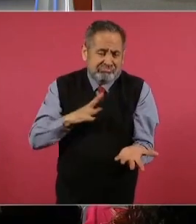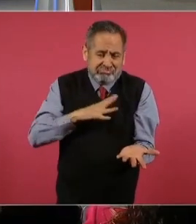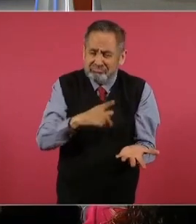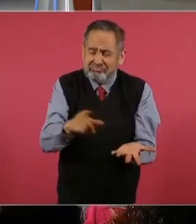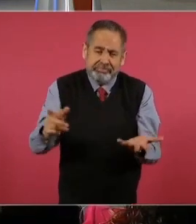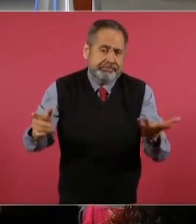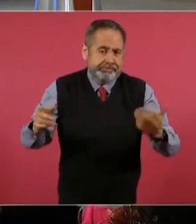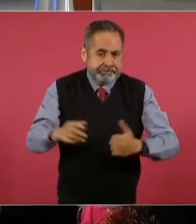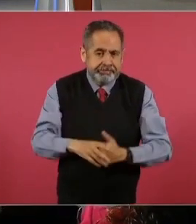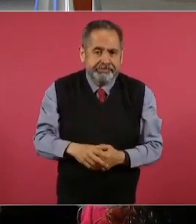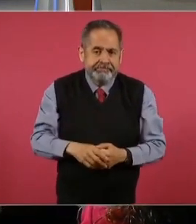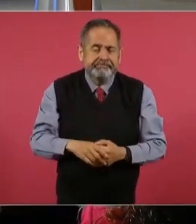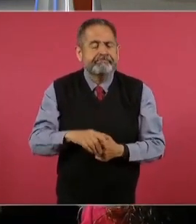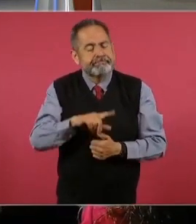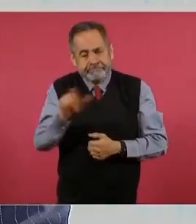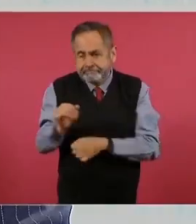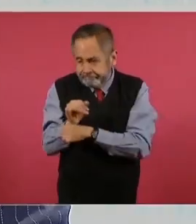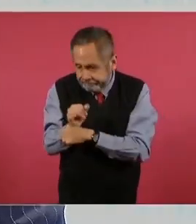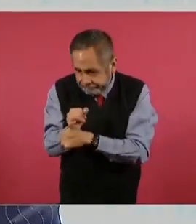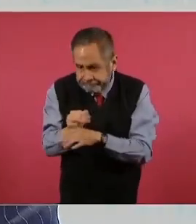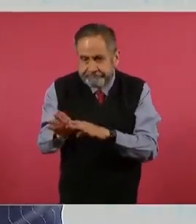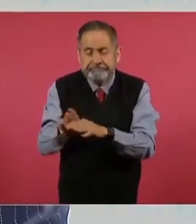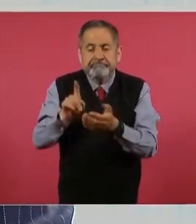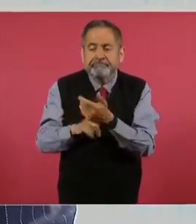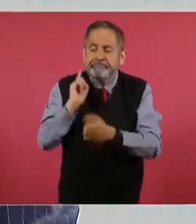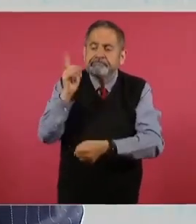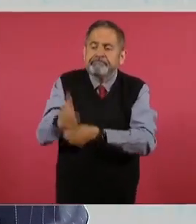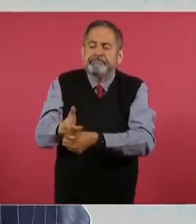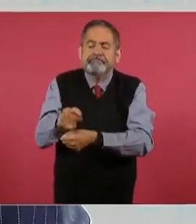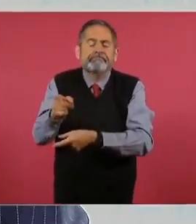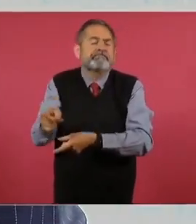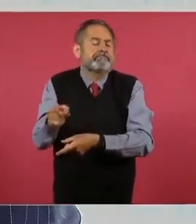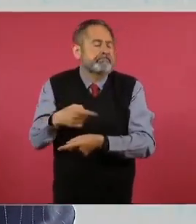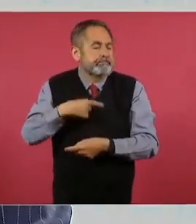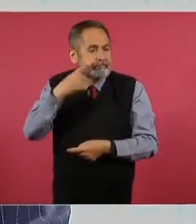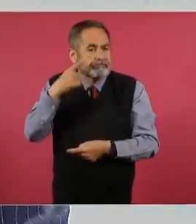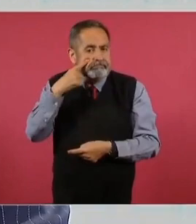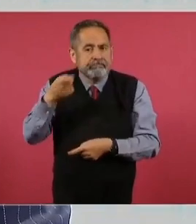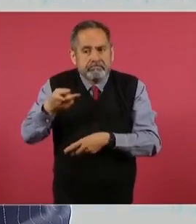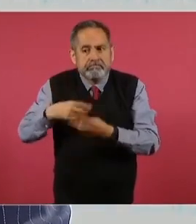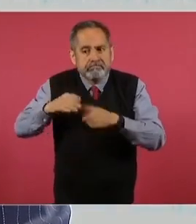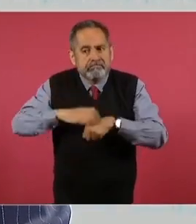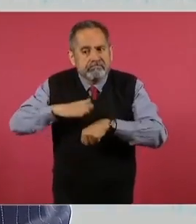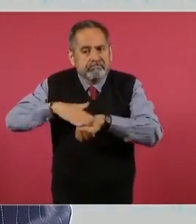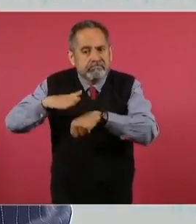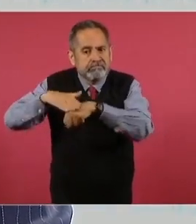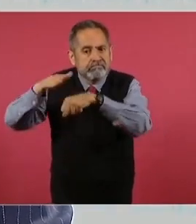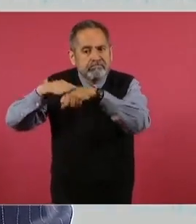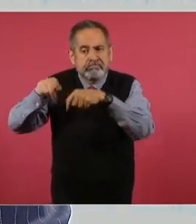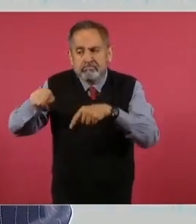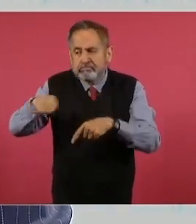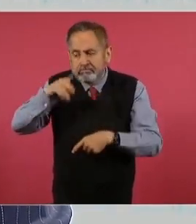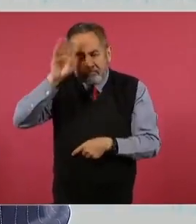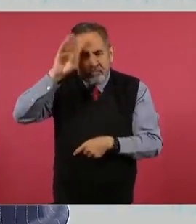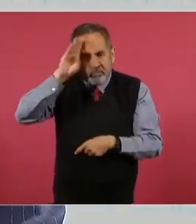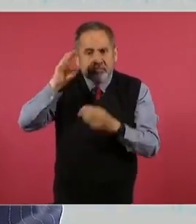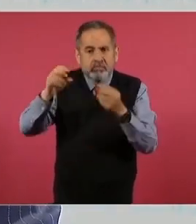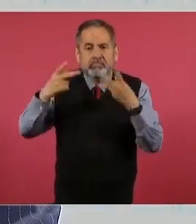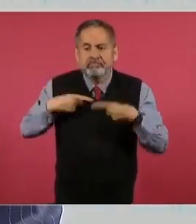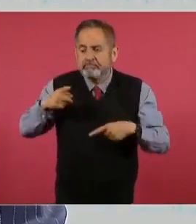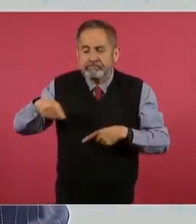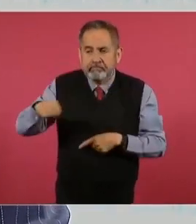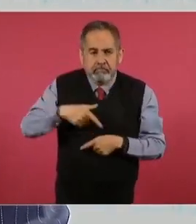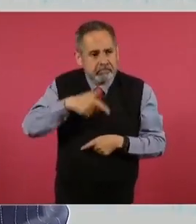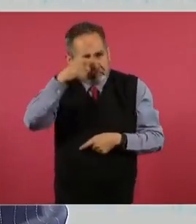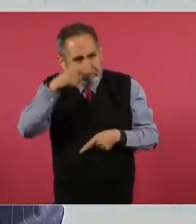y Percepción sobre Seguridad, la ENVIPE, identificó una tendencia al alza de personas que han atestiguado la